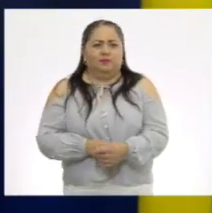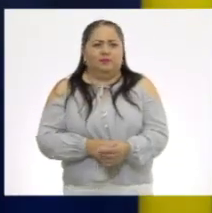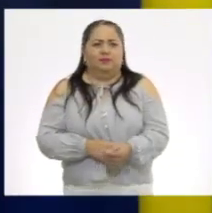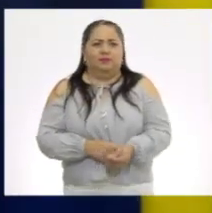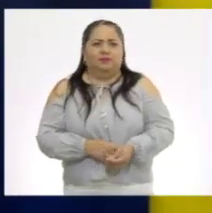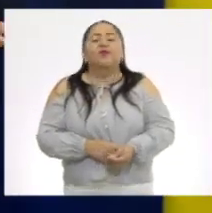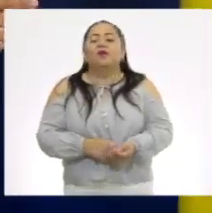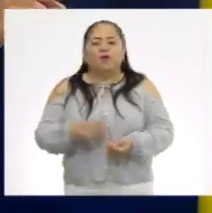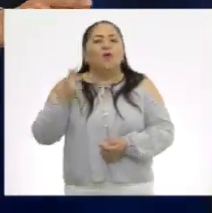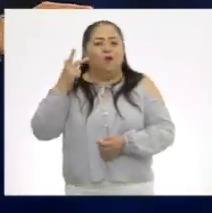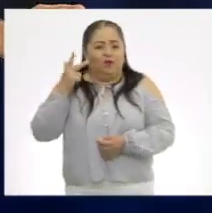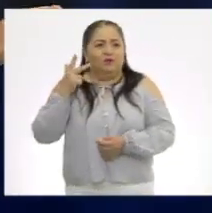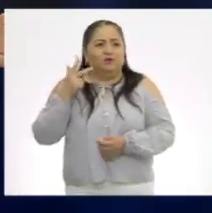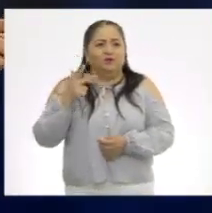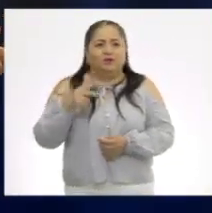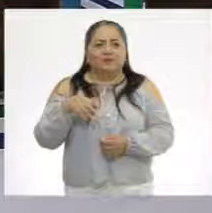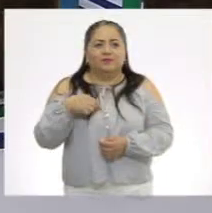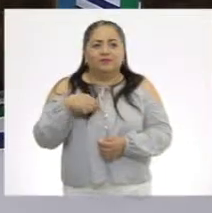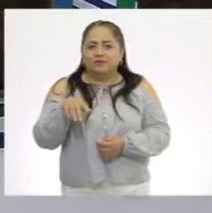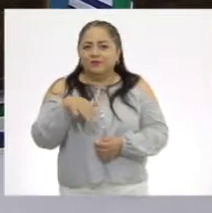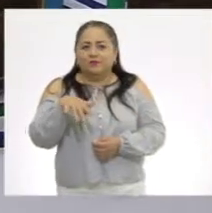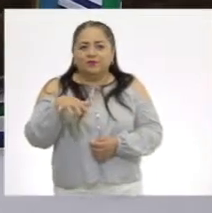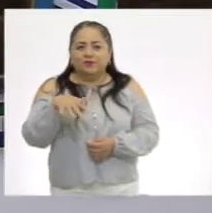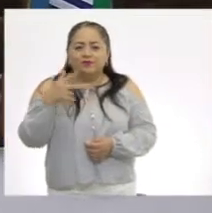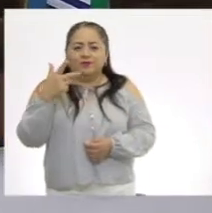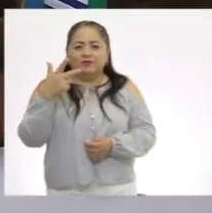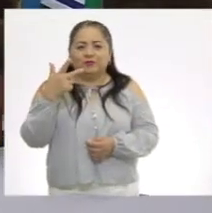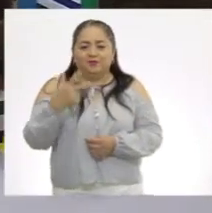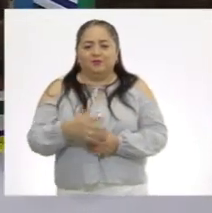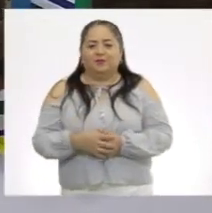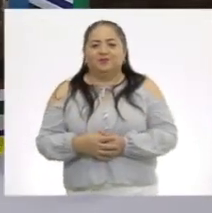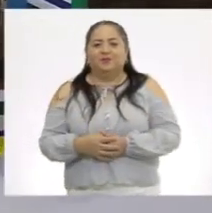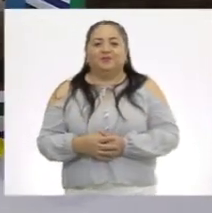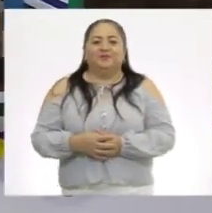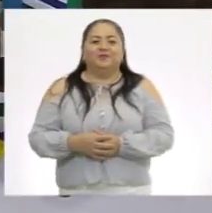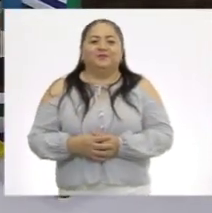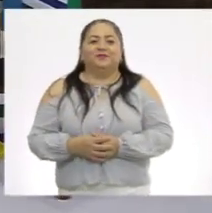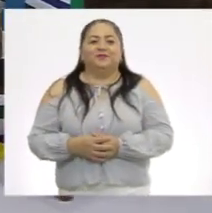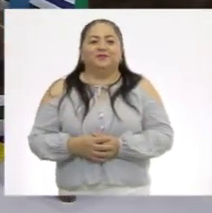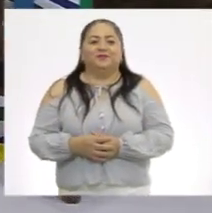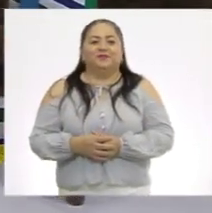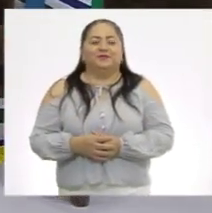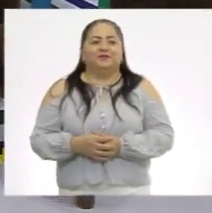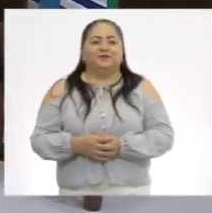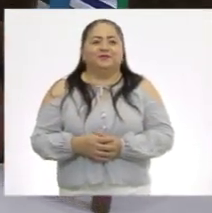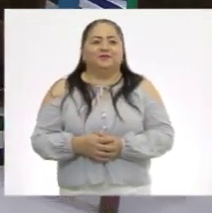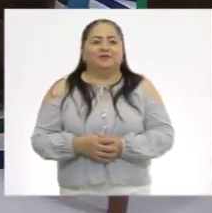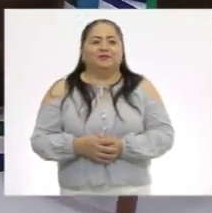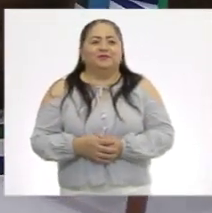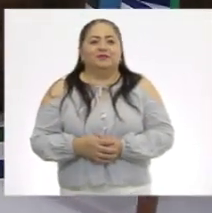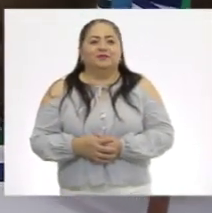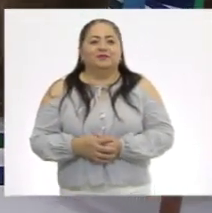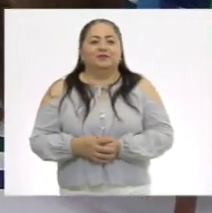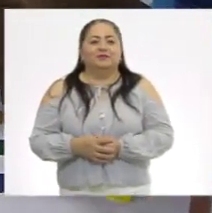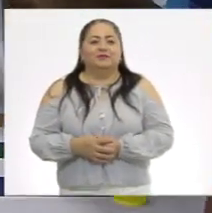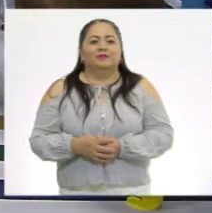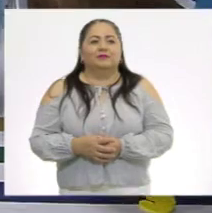Ocho, ok, lo tengo. Venga, venga. Es ocho. Tú puedes encontrarlo. me raro en curva.